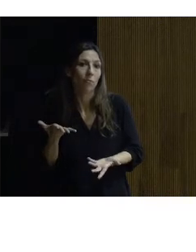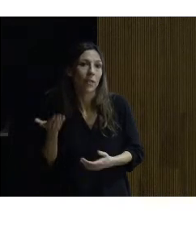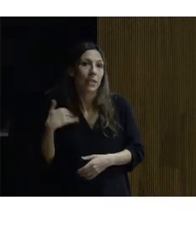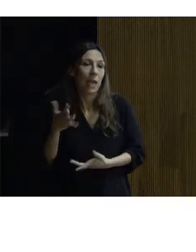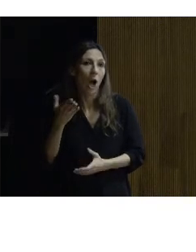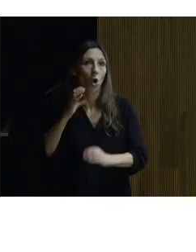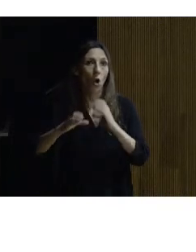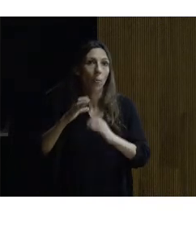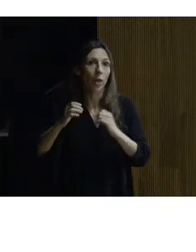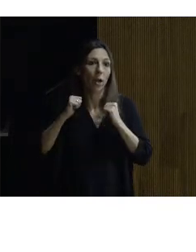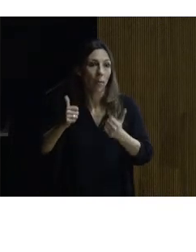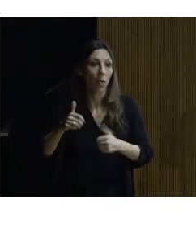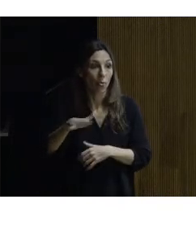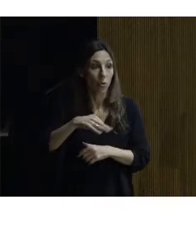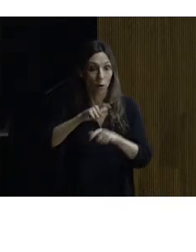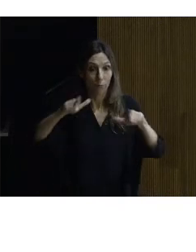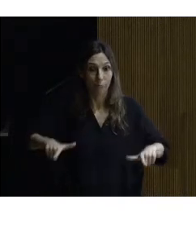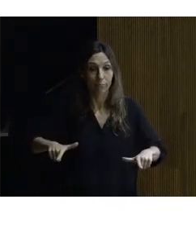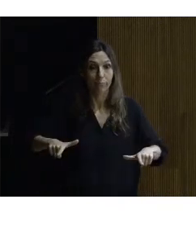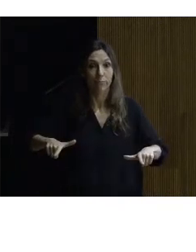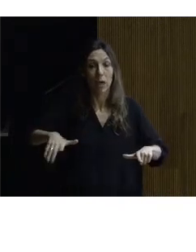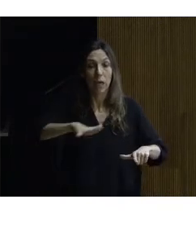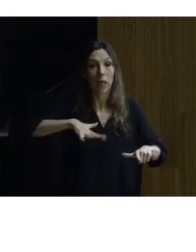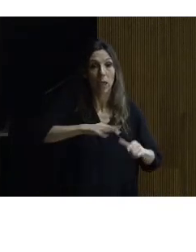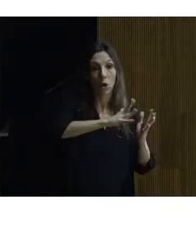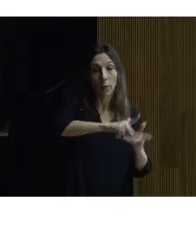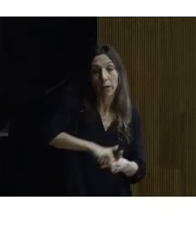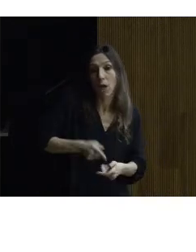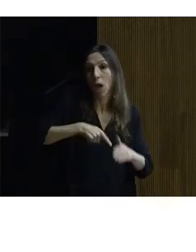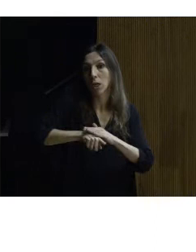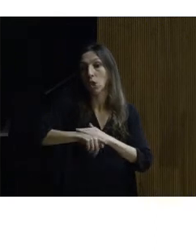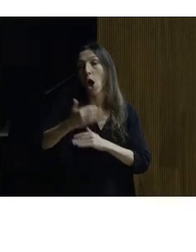una comunicación en un recinto administrativo y tiene que llevar a cabo alguna gestión